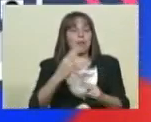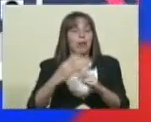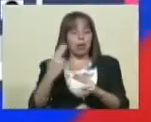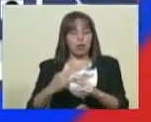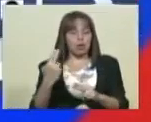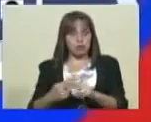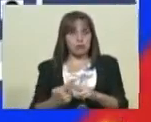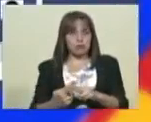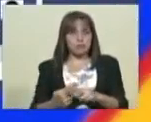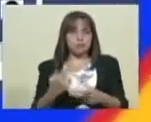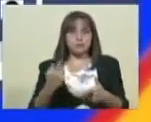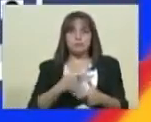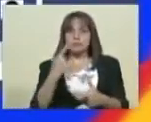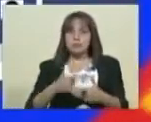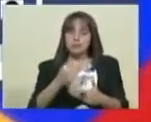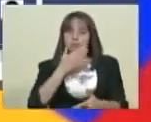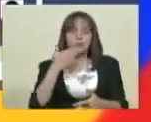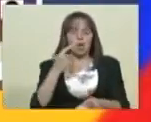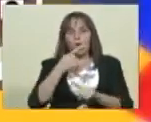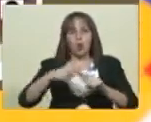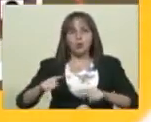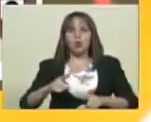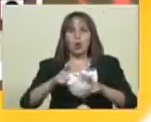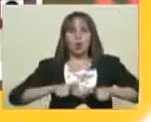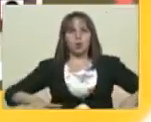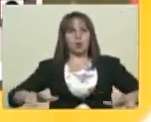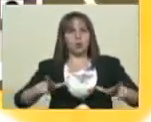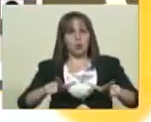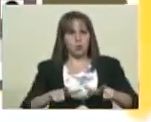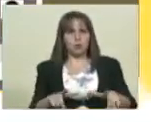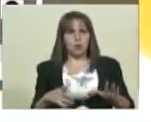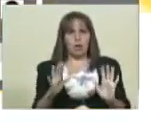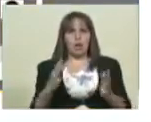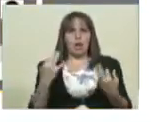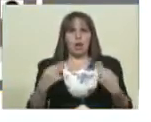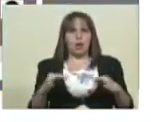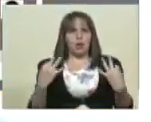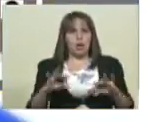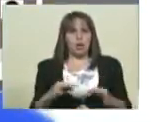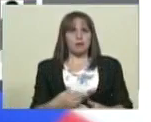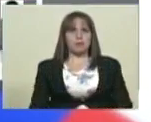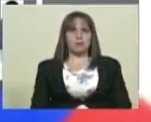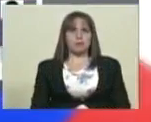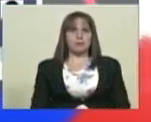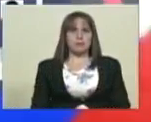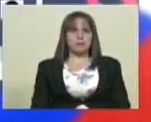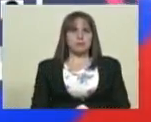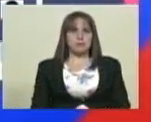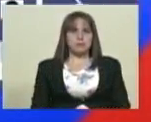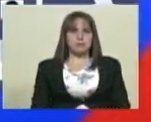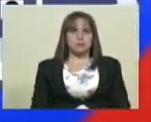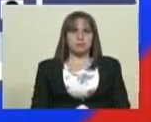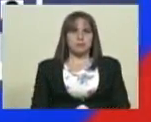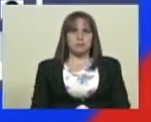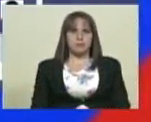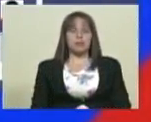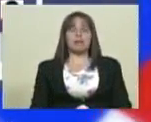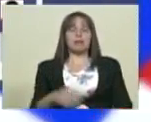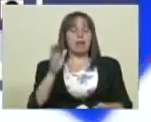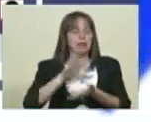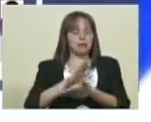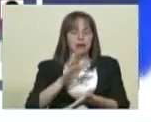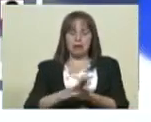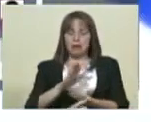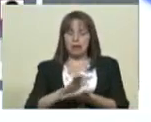De esta manera no lo es. Pueden ir con tranquilidad y la manera como el Consejo está dándole la tranquilidad